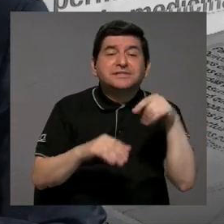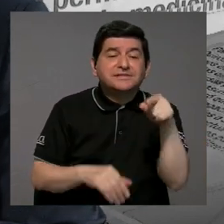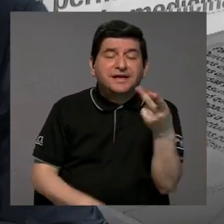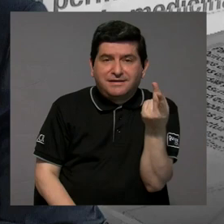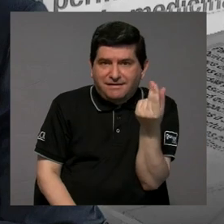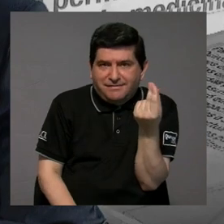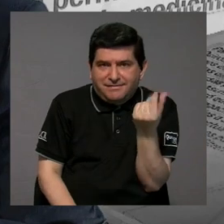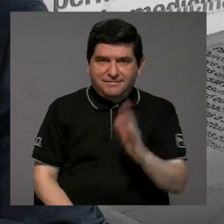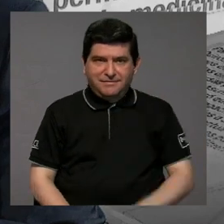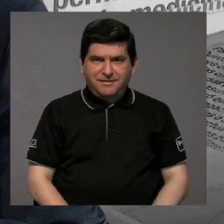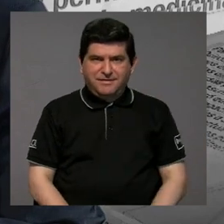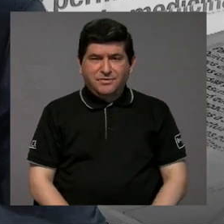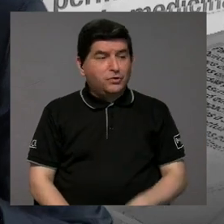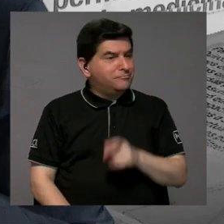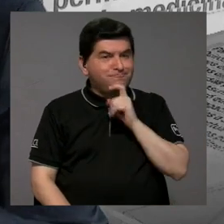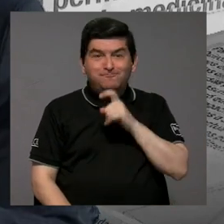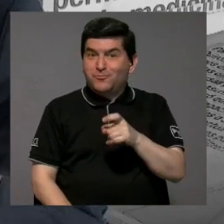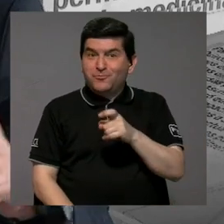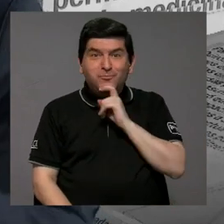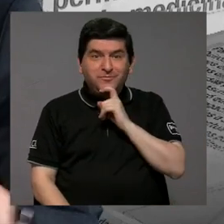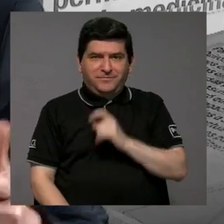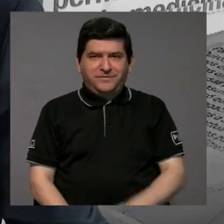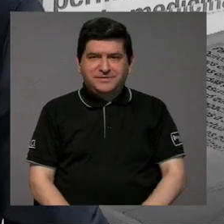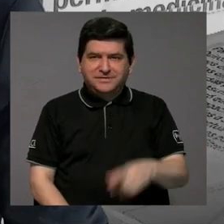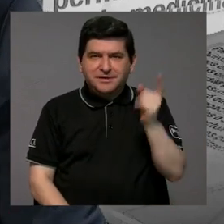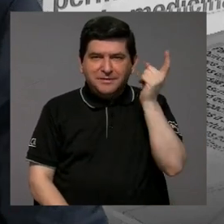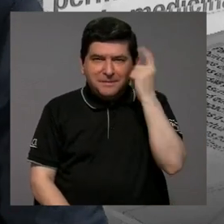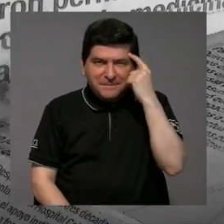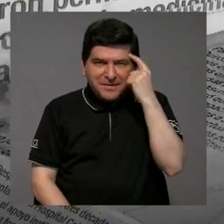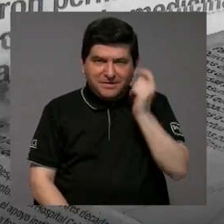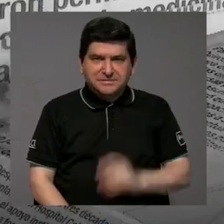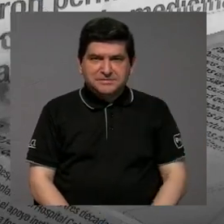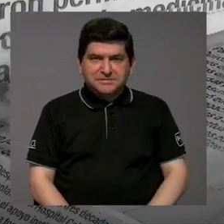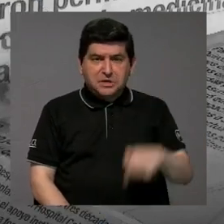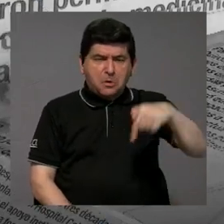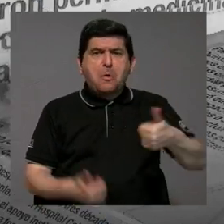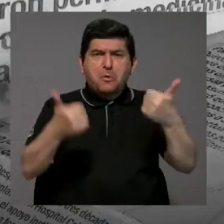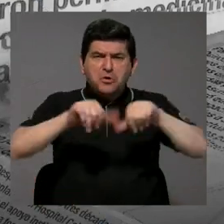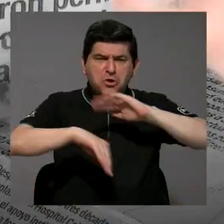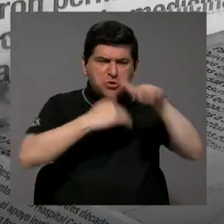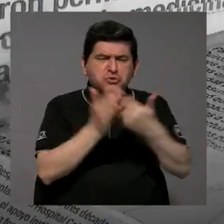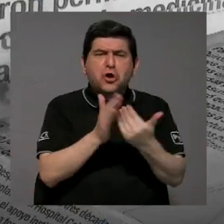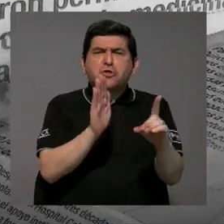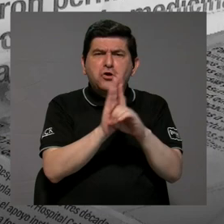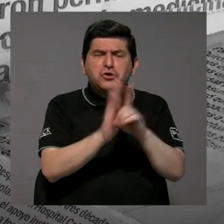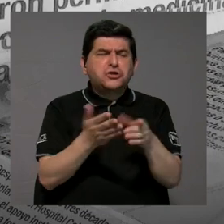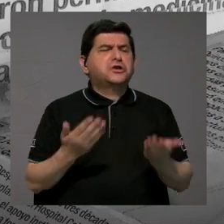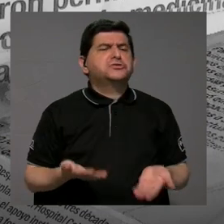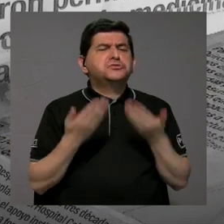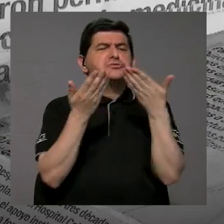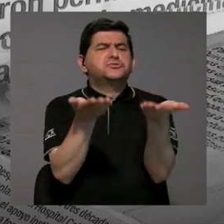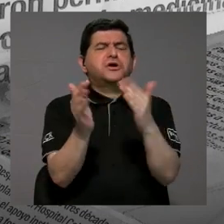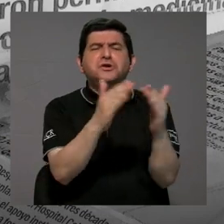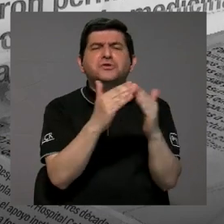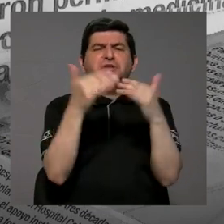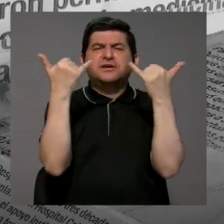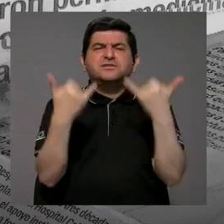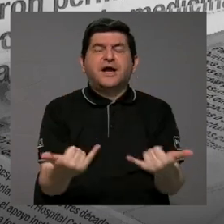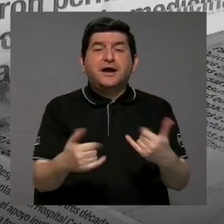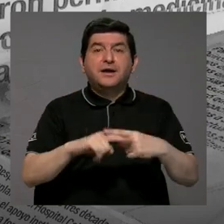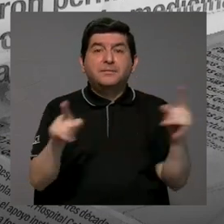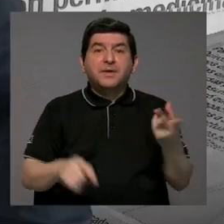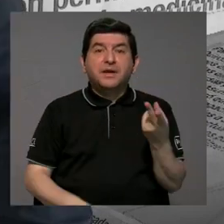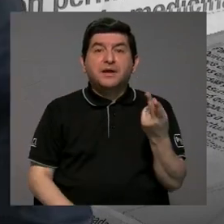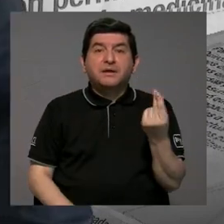recursos frescos. Porque es muy difícil, ¿verdad? Imagínense usted que nos ponemos de acuerdo hoy y decimos todos estos derechos se los vamos a dar a la población hoy,